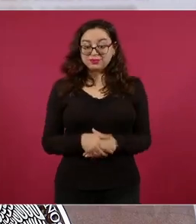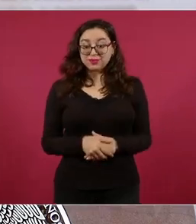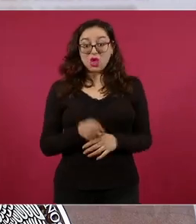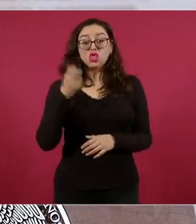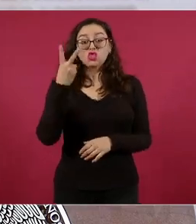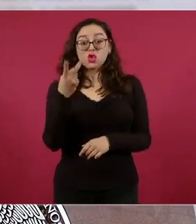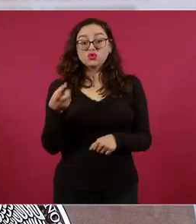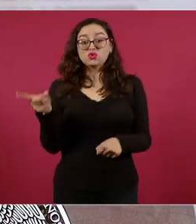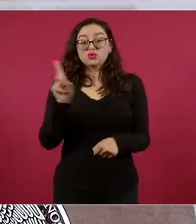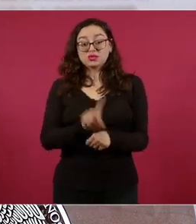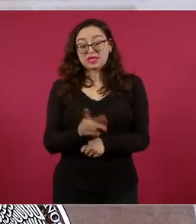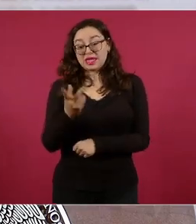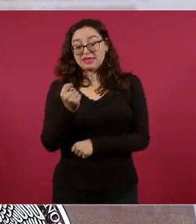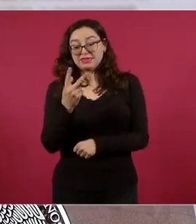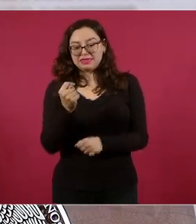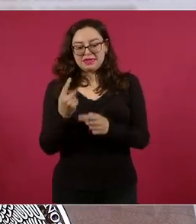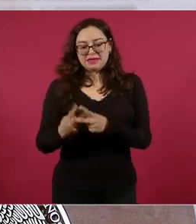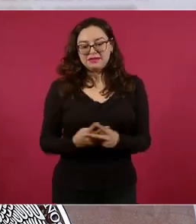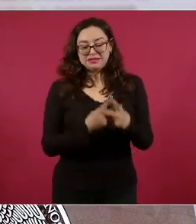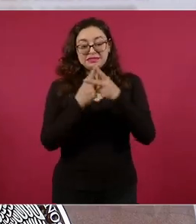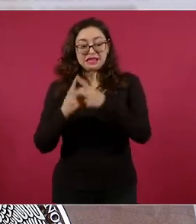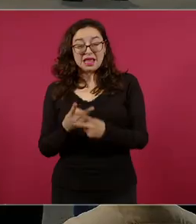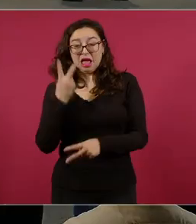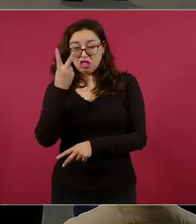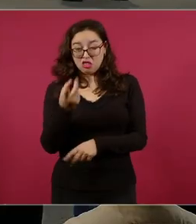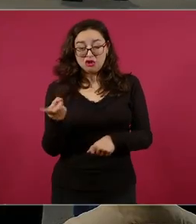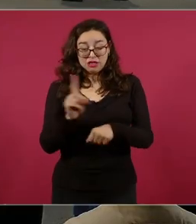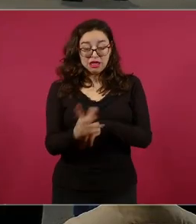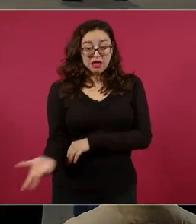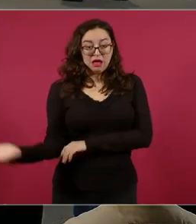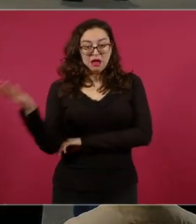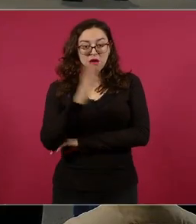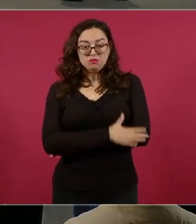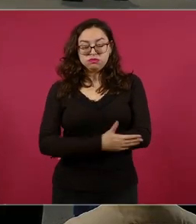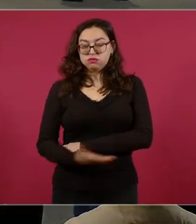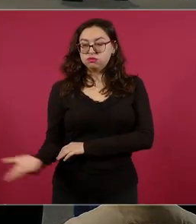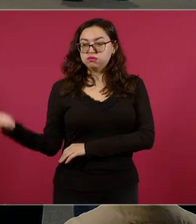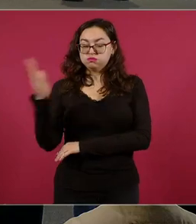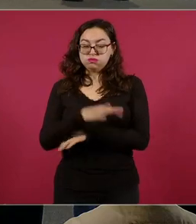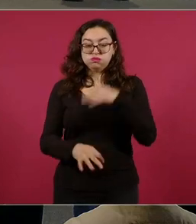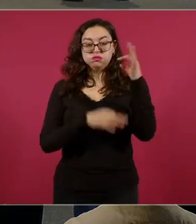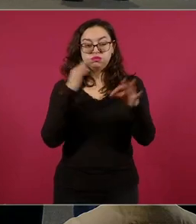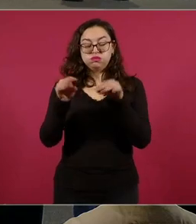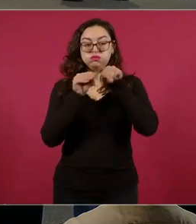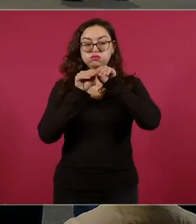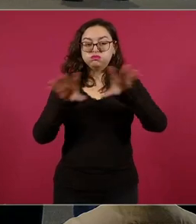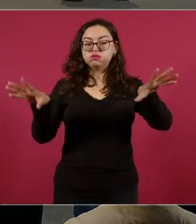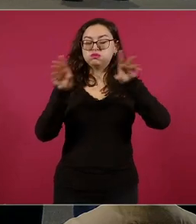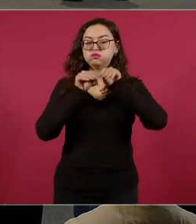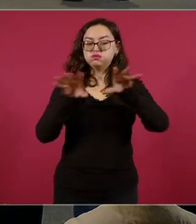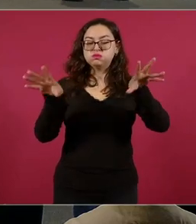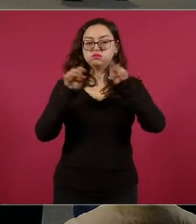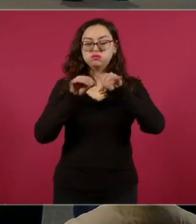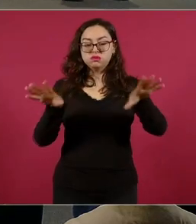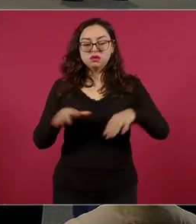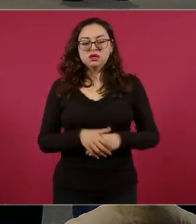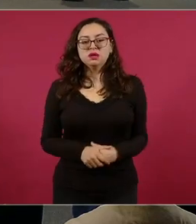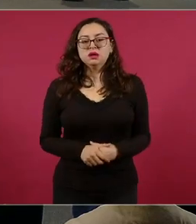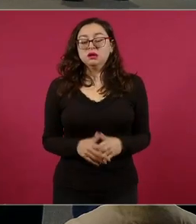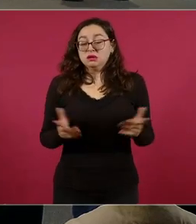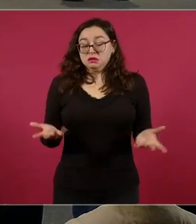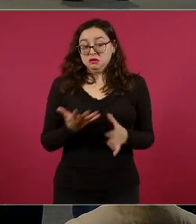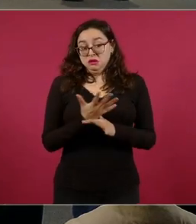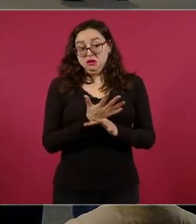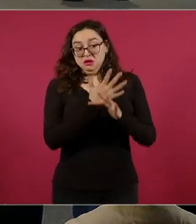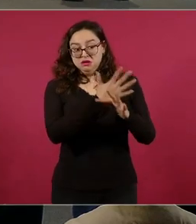Azteca difundió una nota falsa en sus noticieros del Canal 7, culpando del fallecimiento de una persona en un hospital del